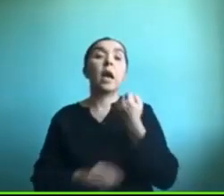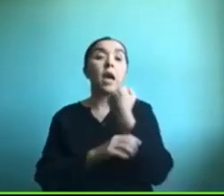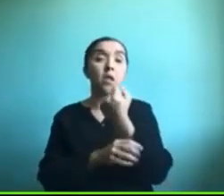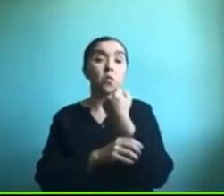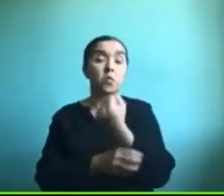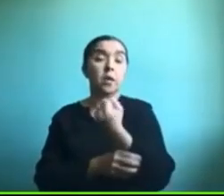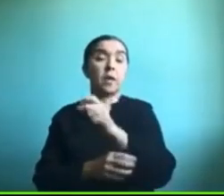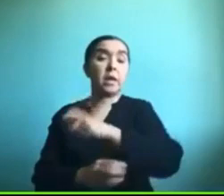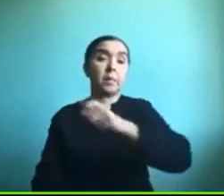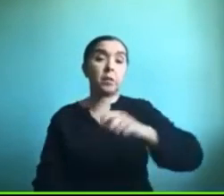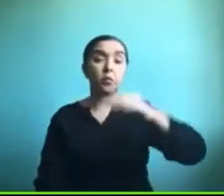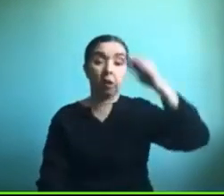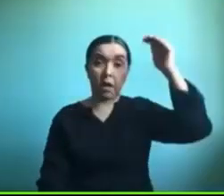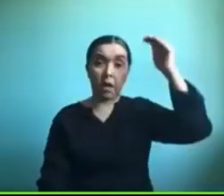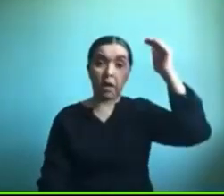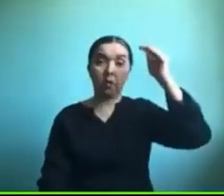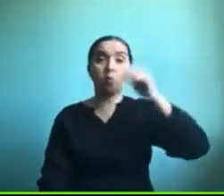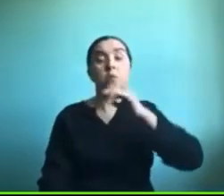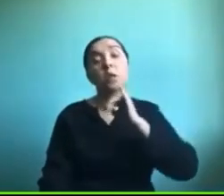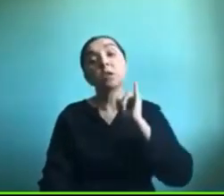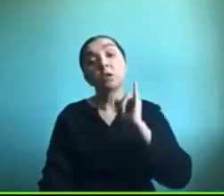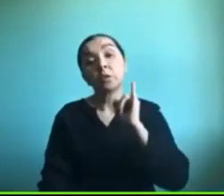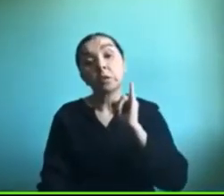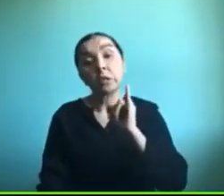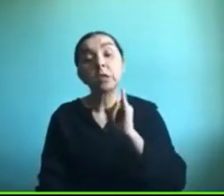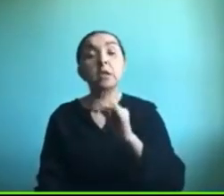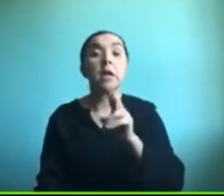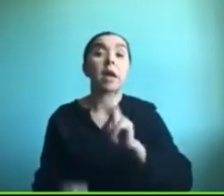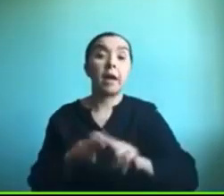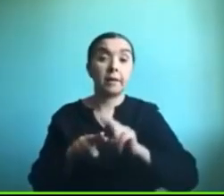Bueno sí también realizamos atenciones para adultos